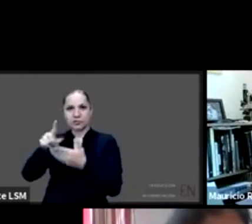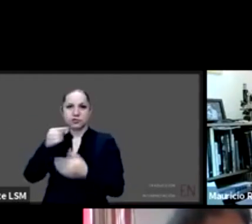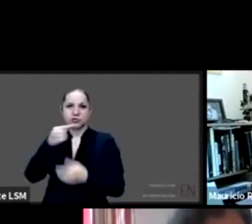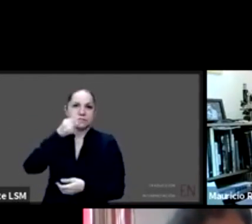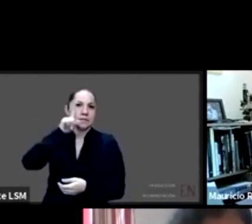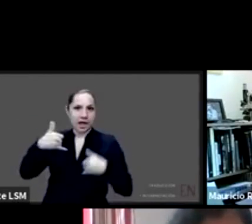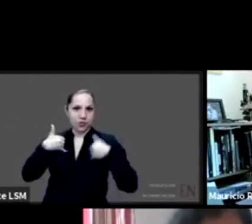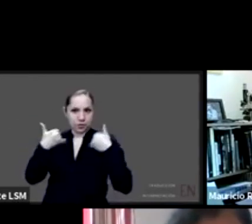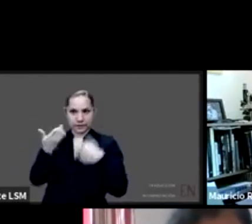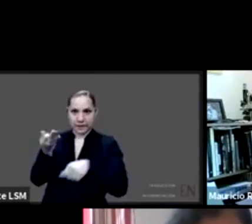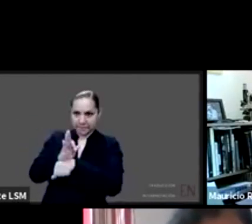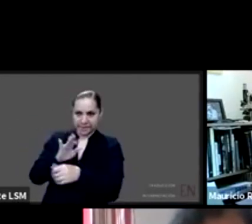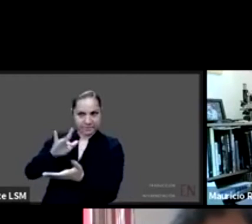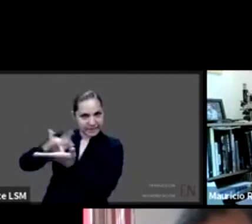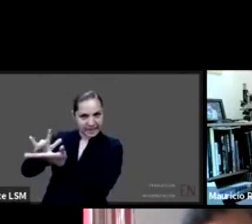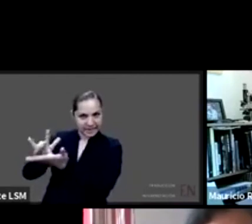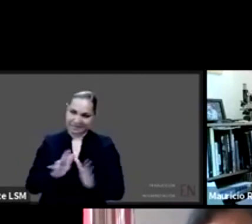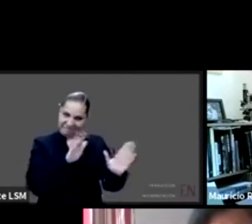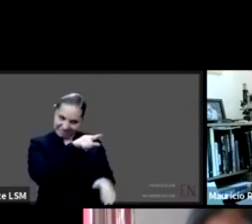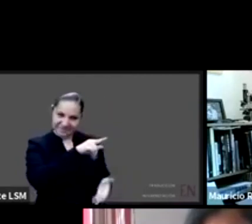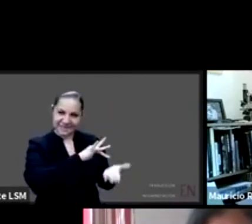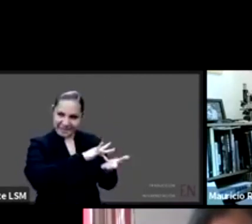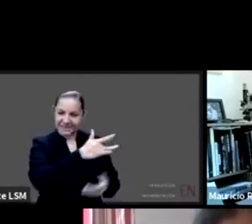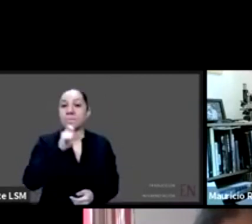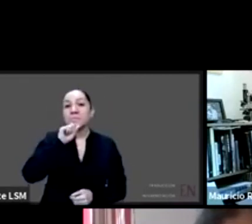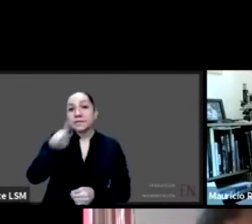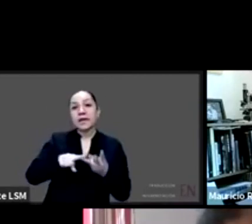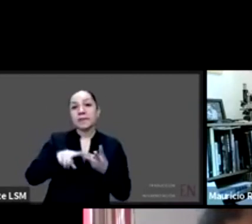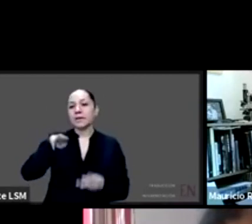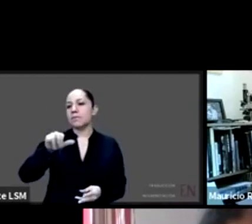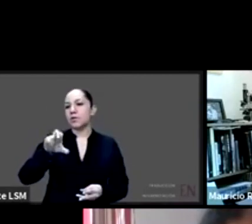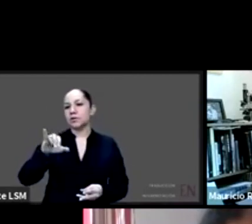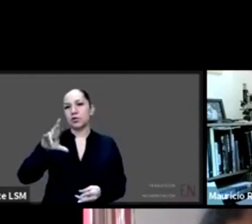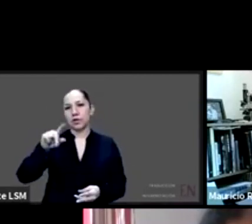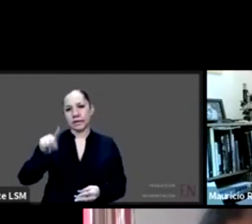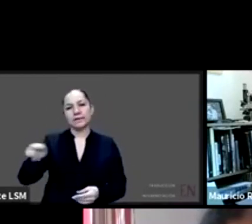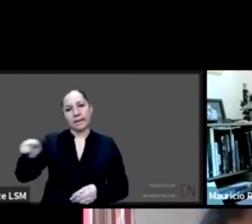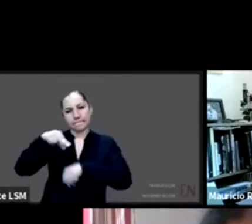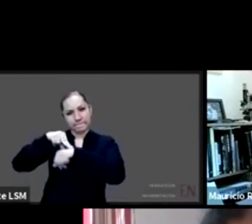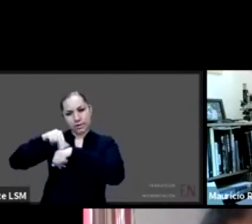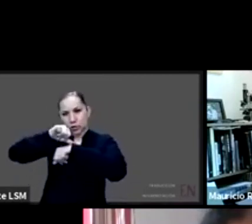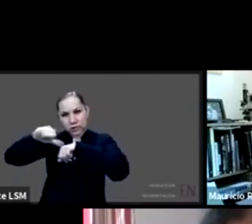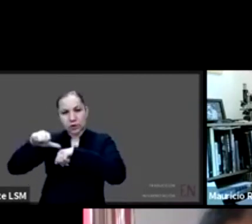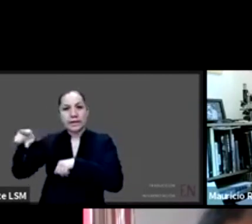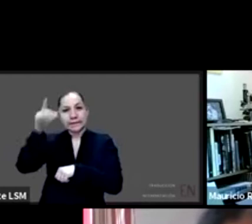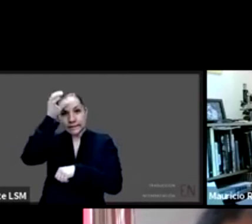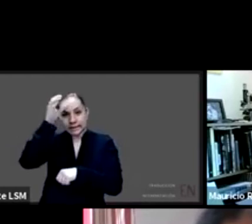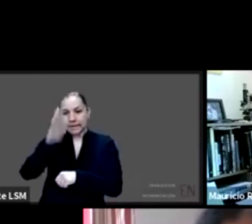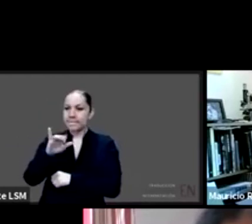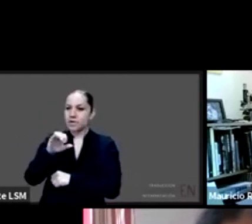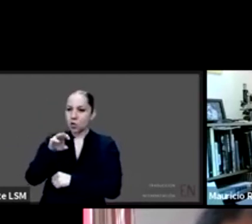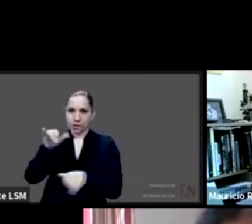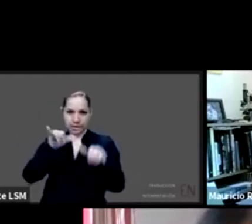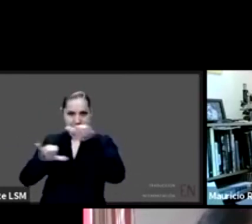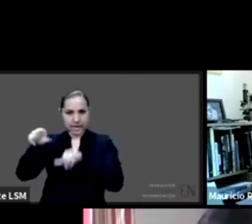Bienvenida. Gracias a ti. Nos acompaña también Mauricio Rodríguez, médico cirujano, maestro y doctor en ciencias bioquímicas, profesor de la Facultad de Medicina